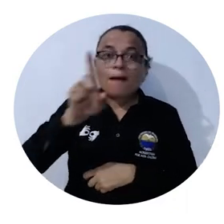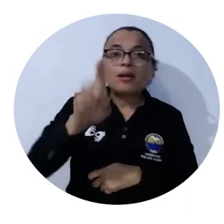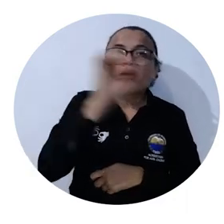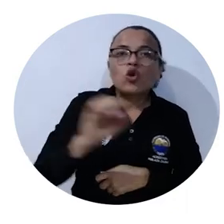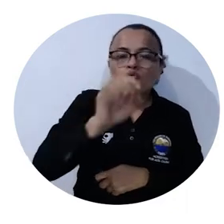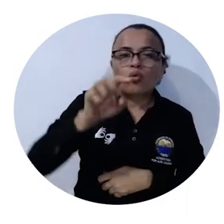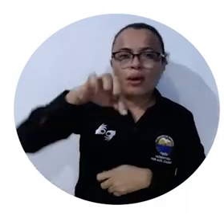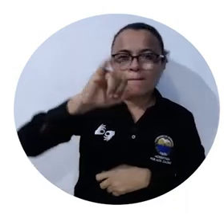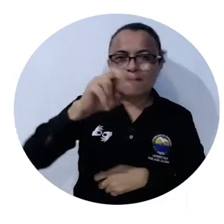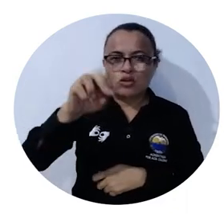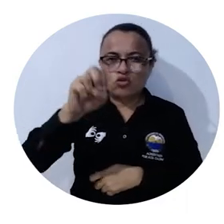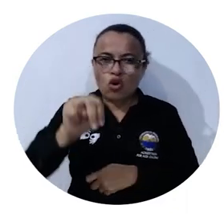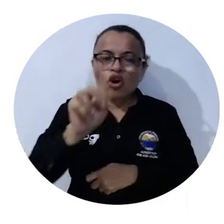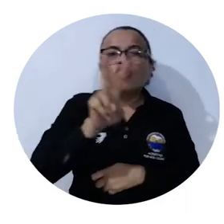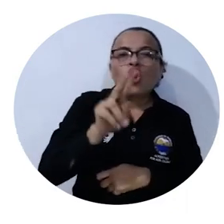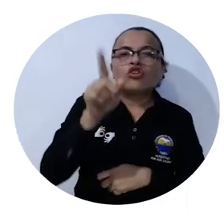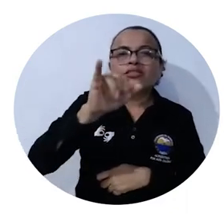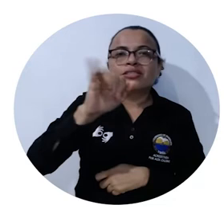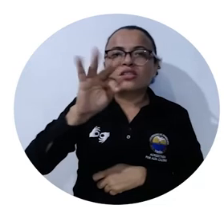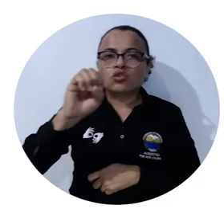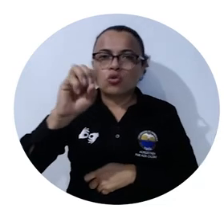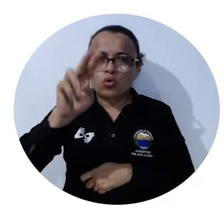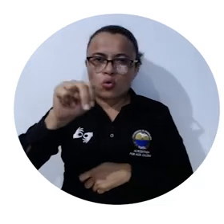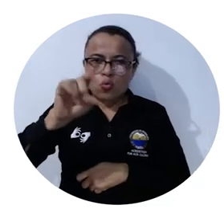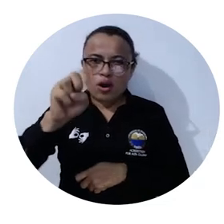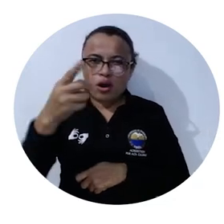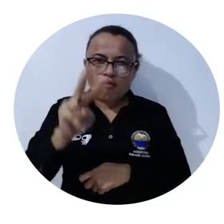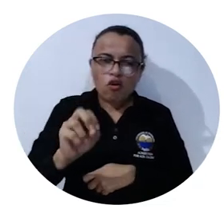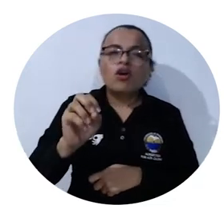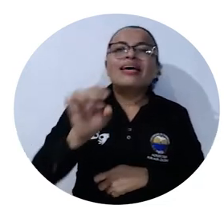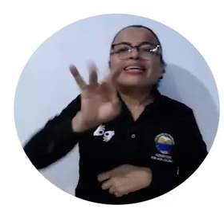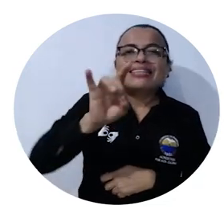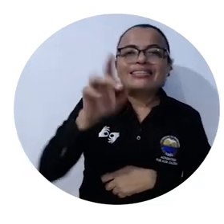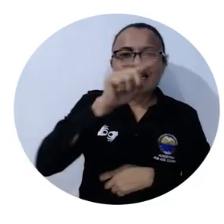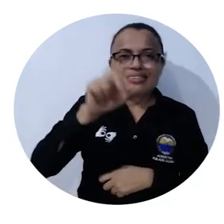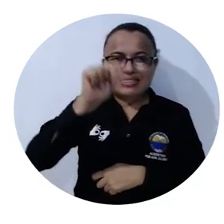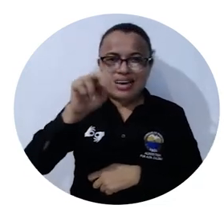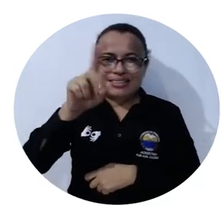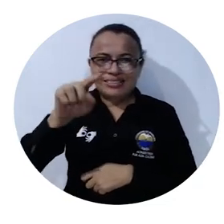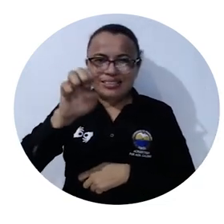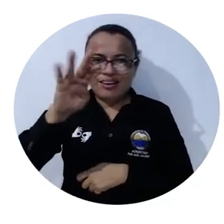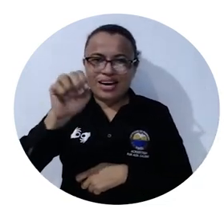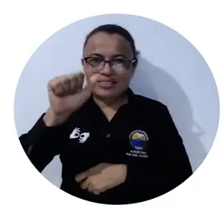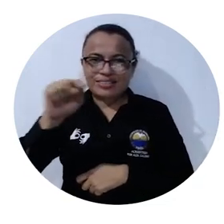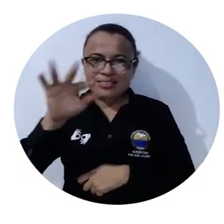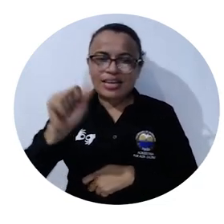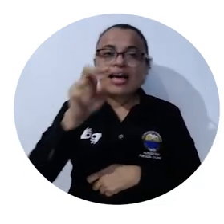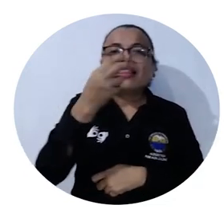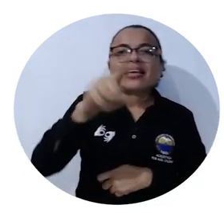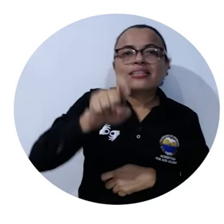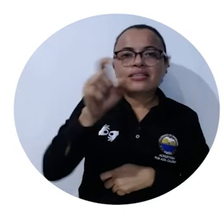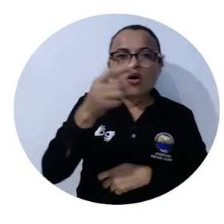Ana, el primero de octubre en El Piñón, el dos en Sitio Nuevo, el quince en San Sebastián de Buenavista, el dieciséis en